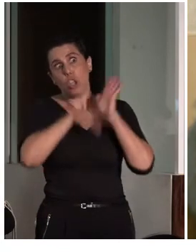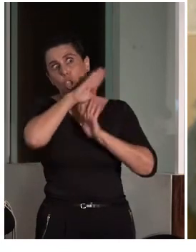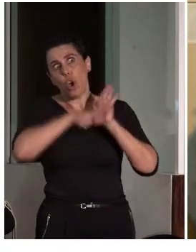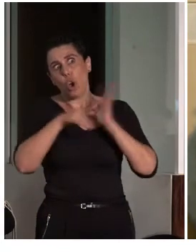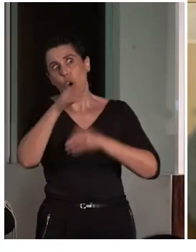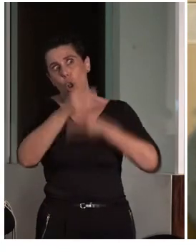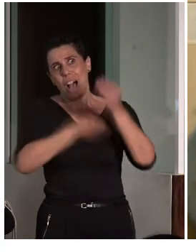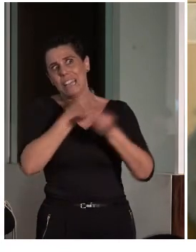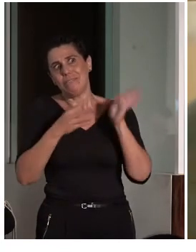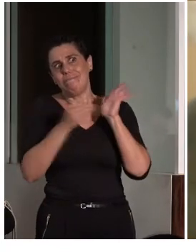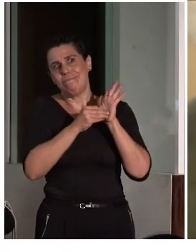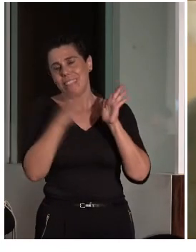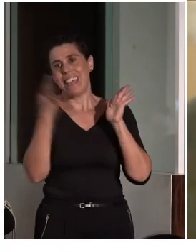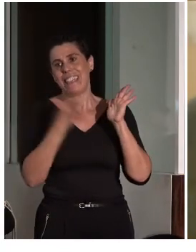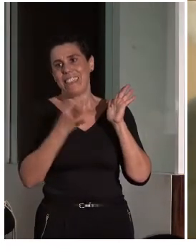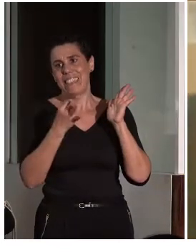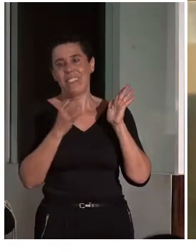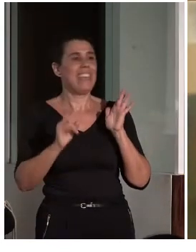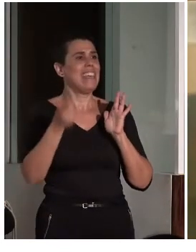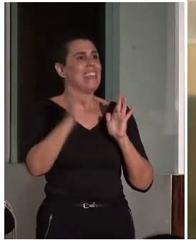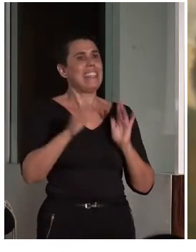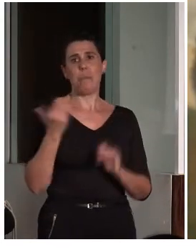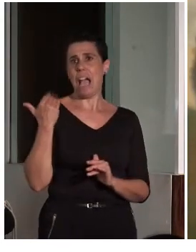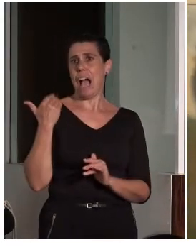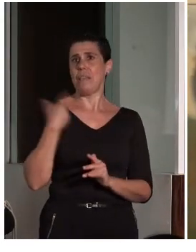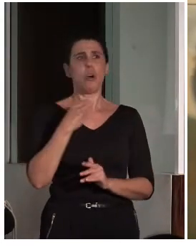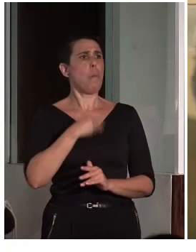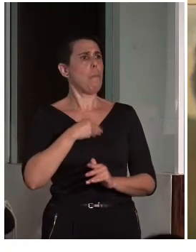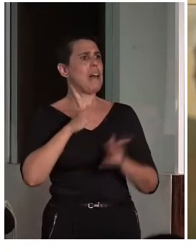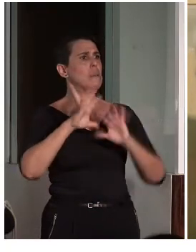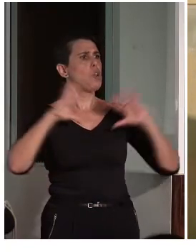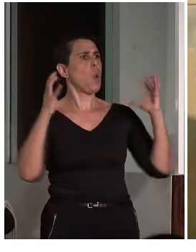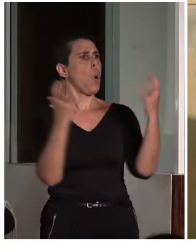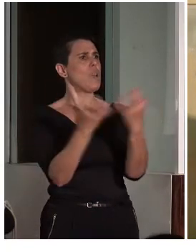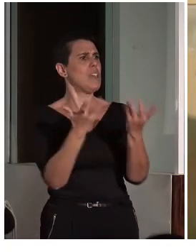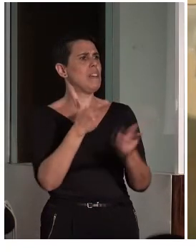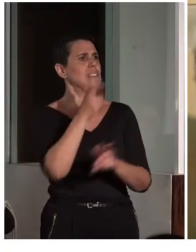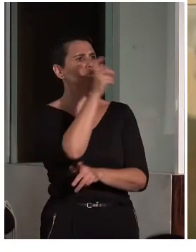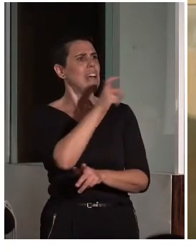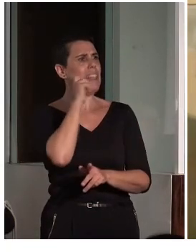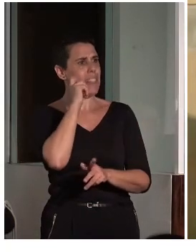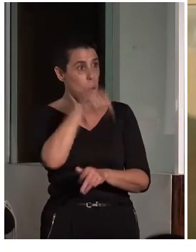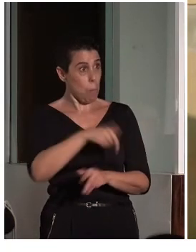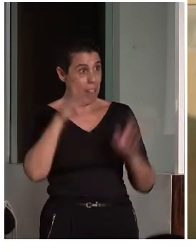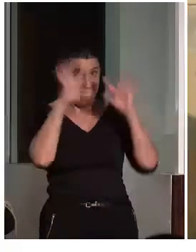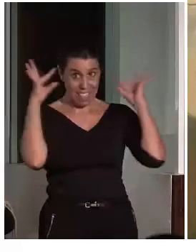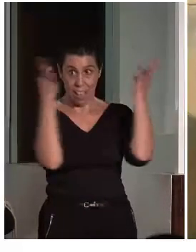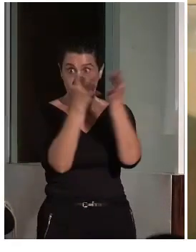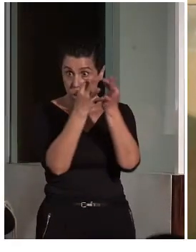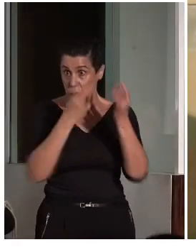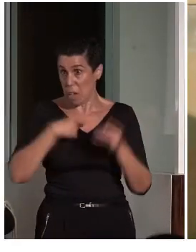haceros una observación también sobre el tema del más reciente, Patrimonio Universal de la Humanidad, aquí en Córdoba. No sé si lo conocéis,